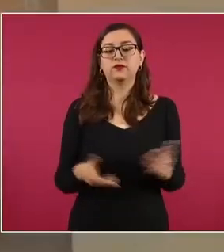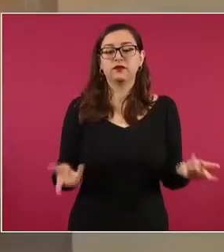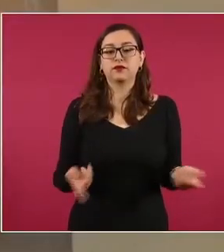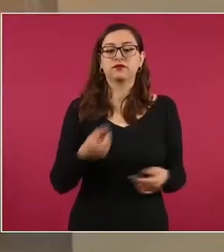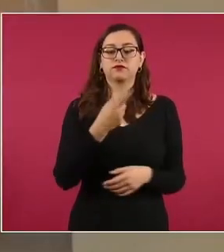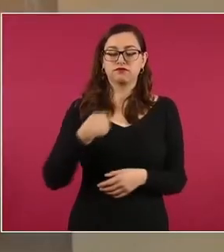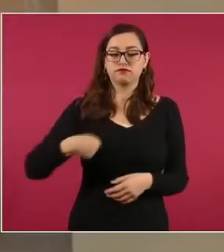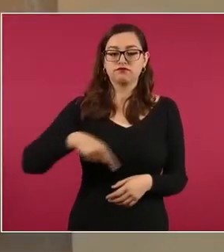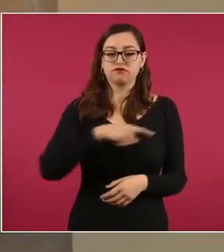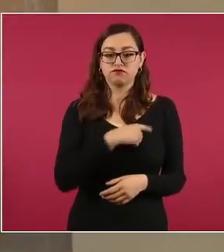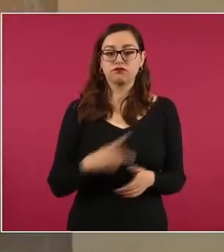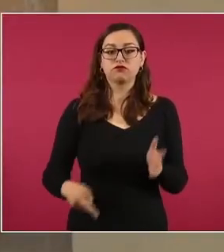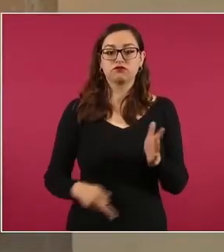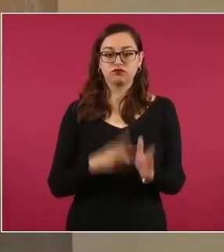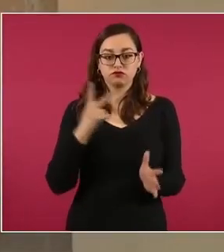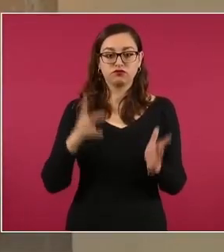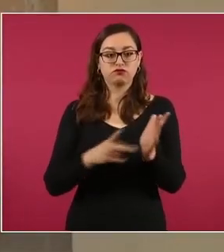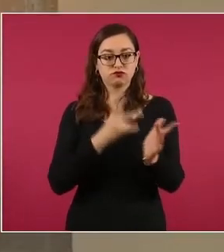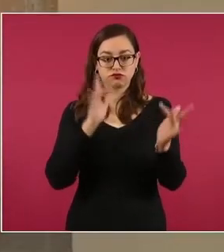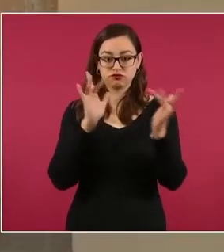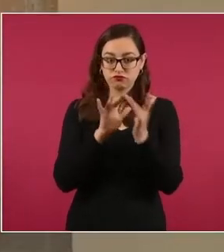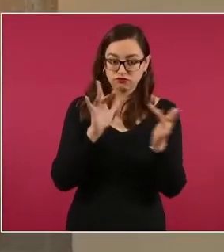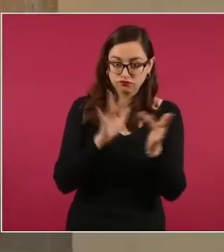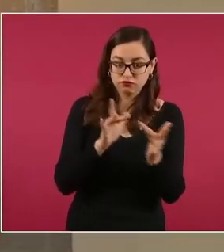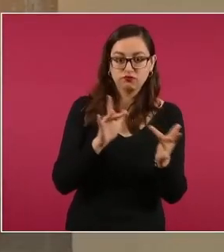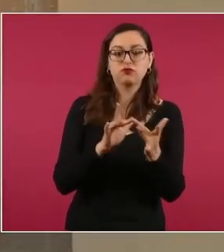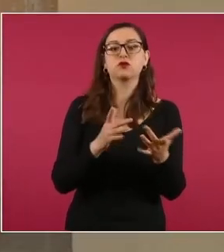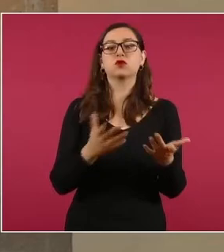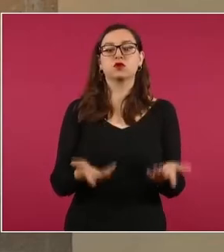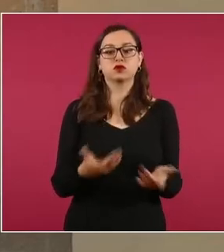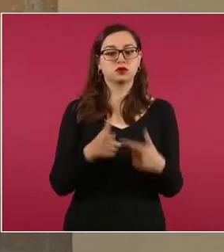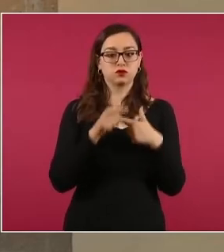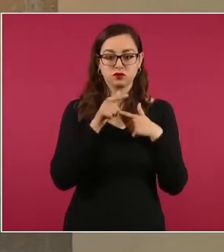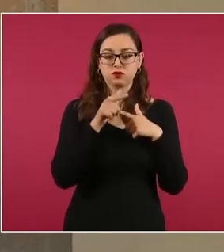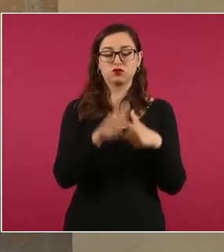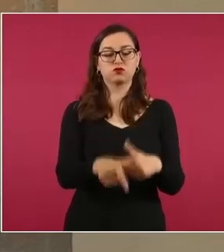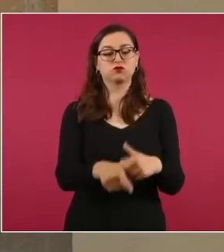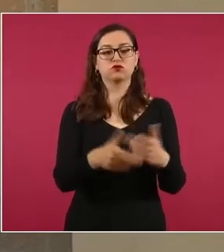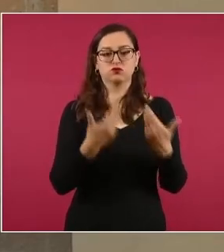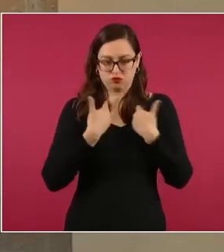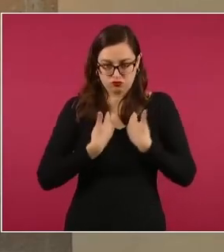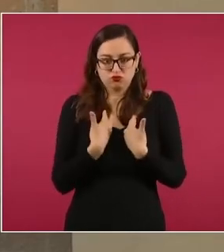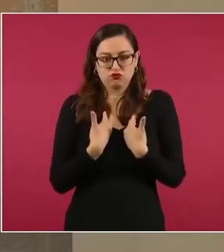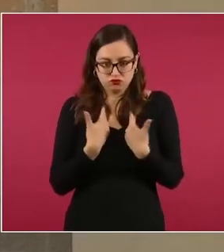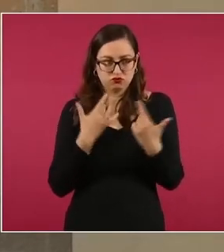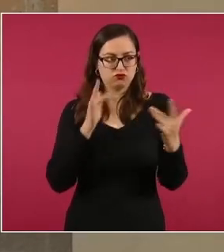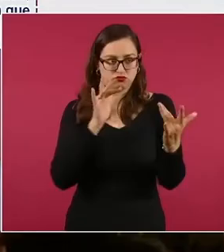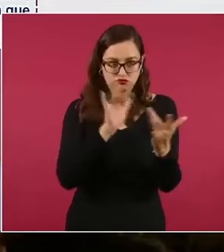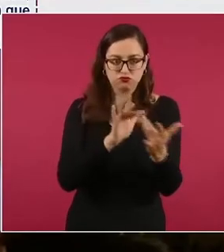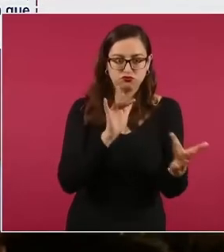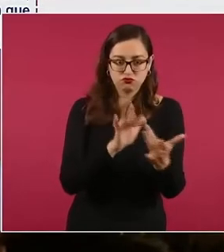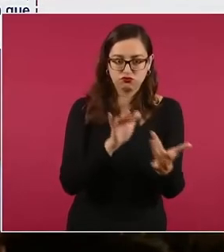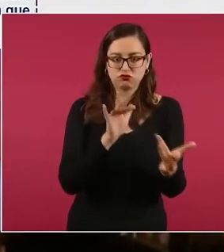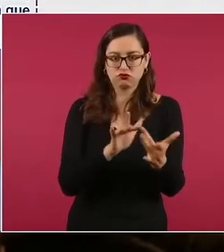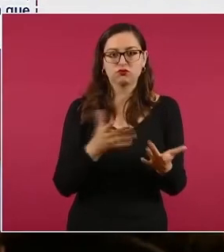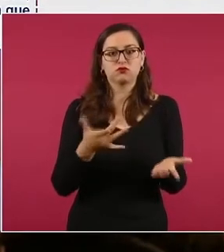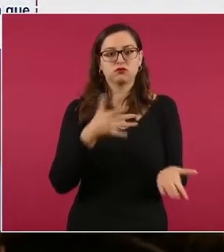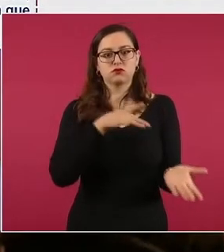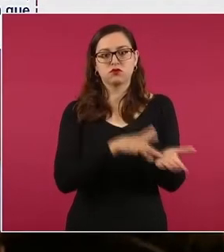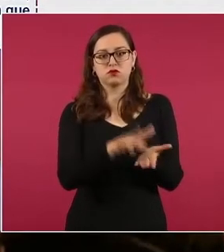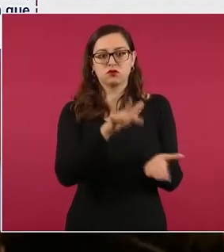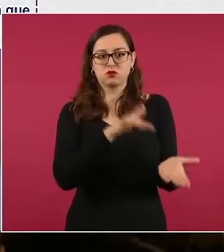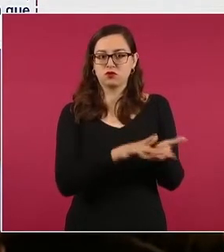el de la voz, tanto con el señor Escobar como con la señora Dolores y se continuará apoyando las diligencias